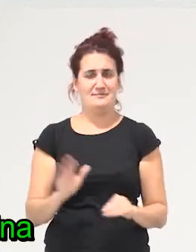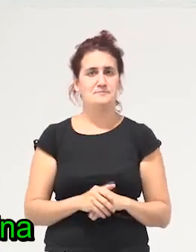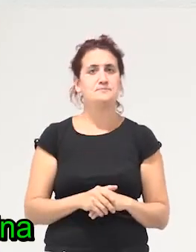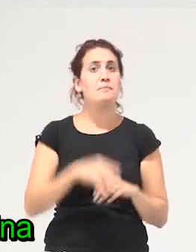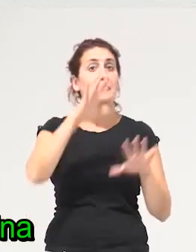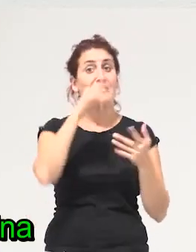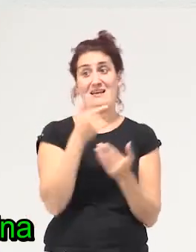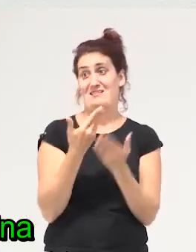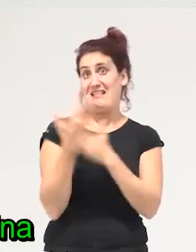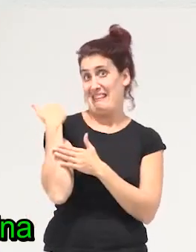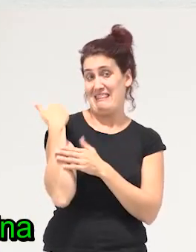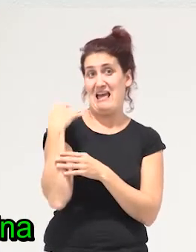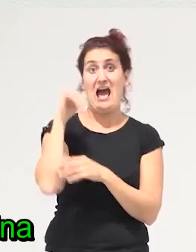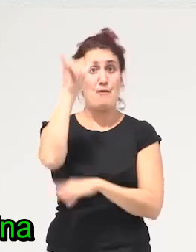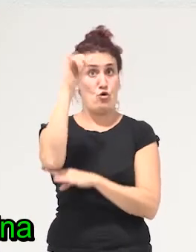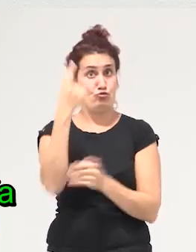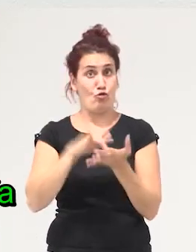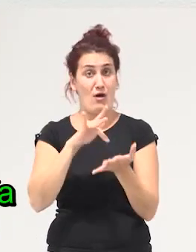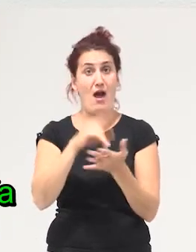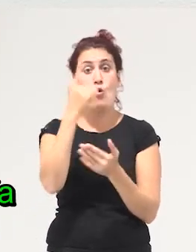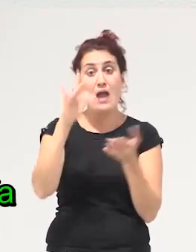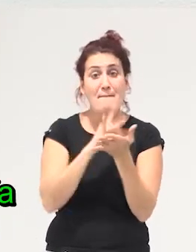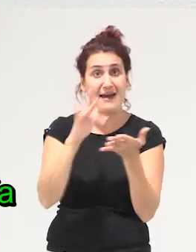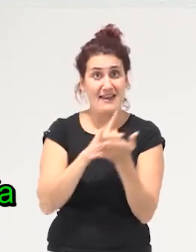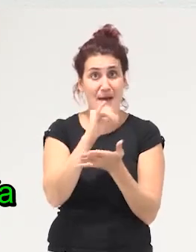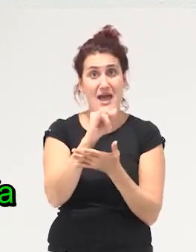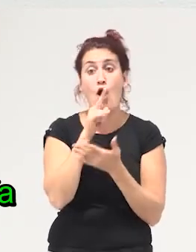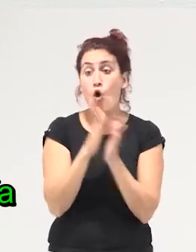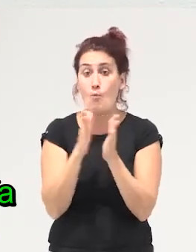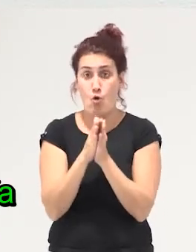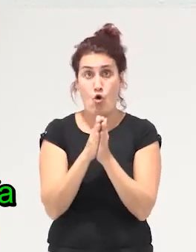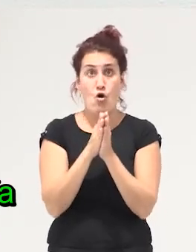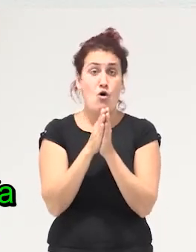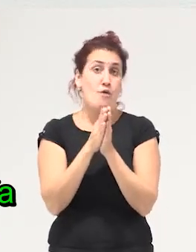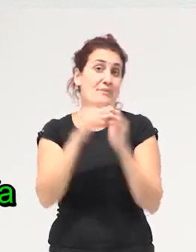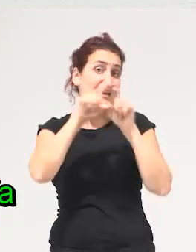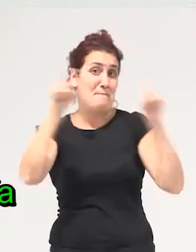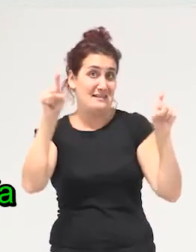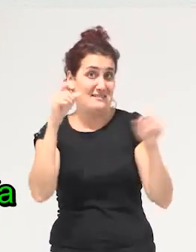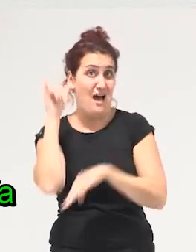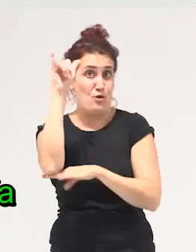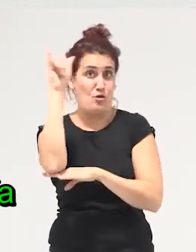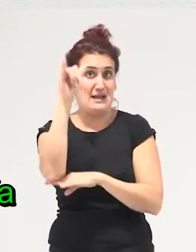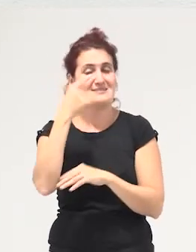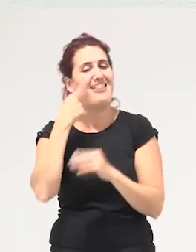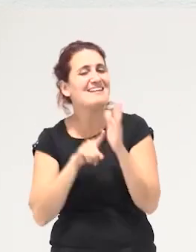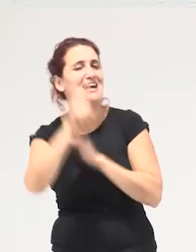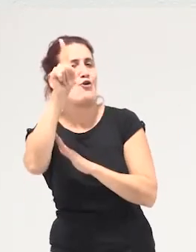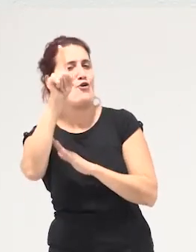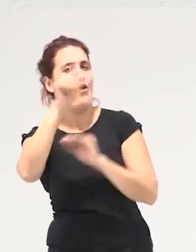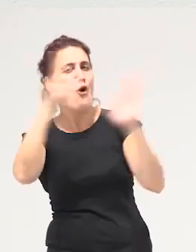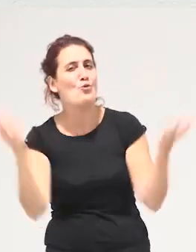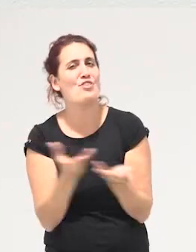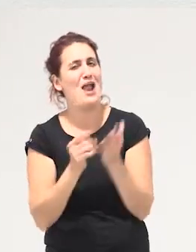el otro día en un avión había una página de cómo la compañía aérea favorecía el desarrollo y el progreso mundial y